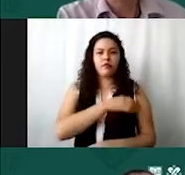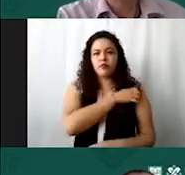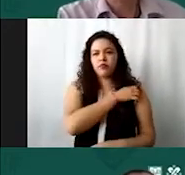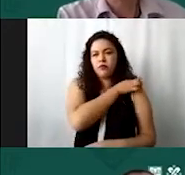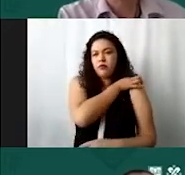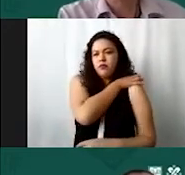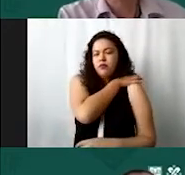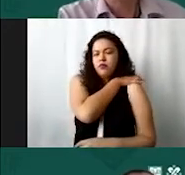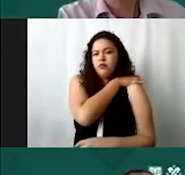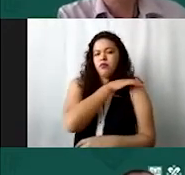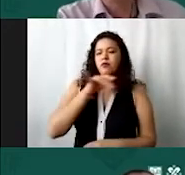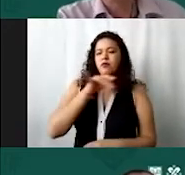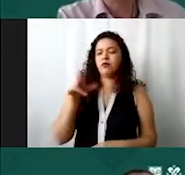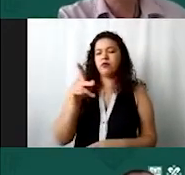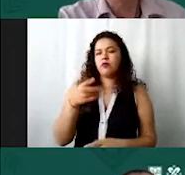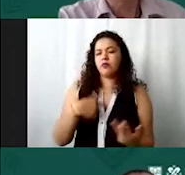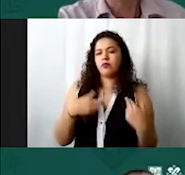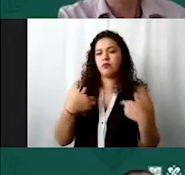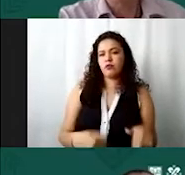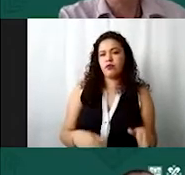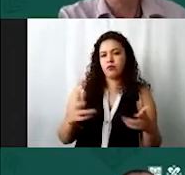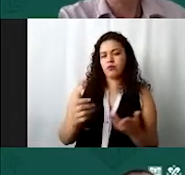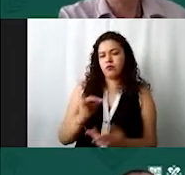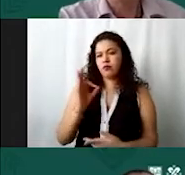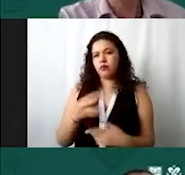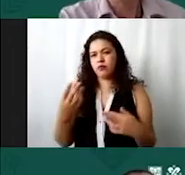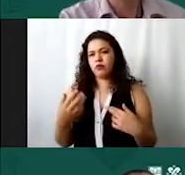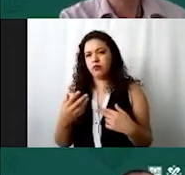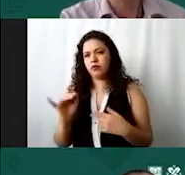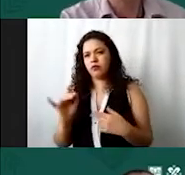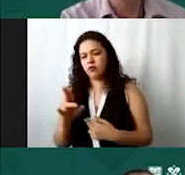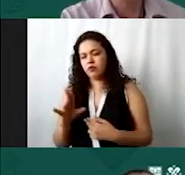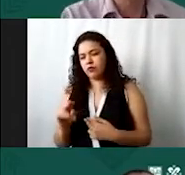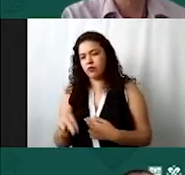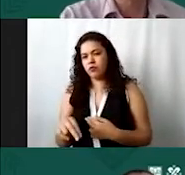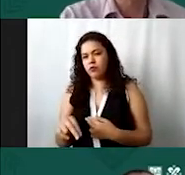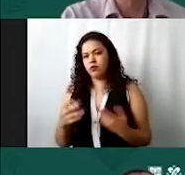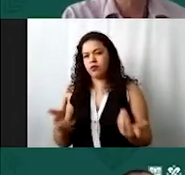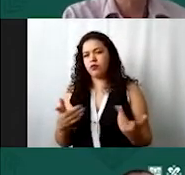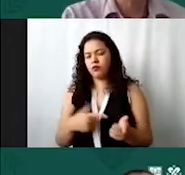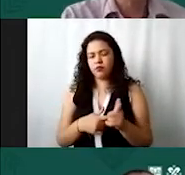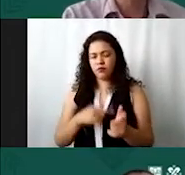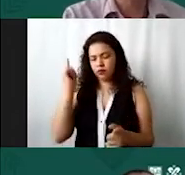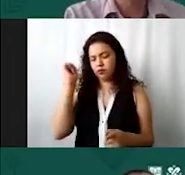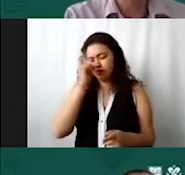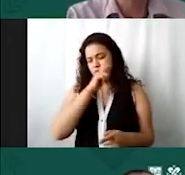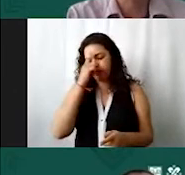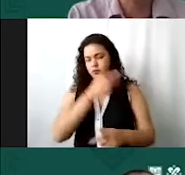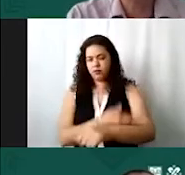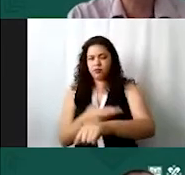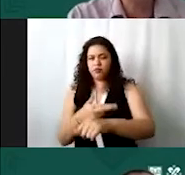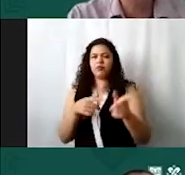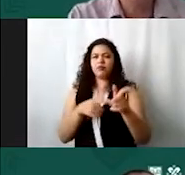representante legal autorizando a Juan Pérez entonces a veces es medio complicado darle seguimiento al trámite